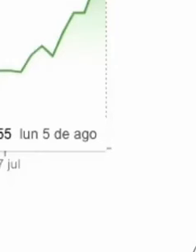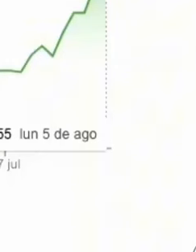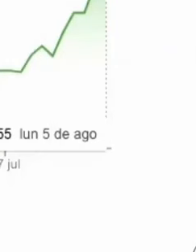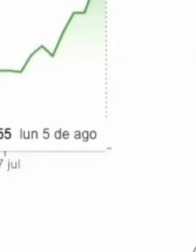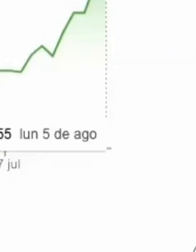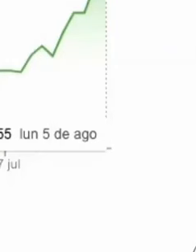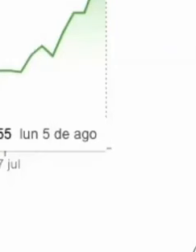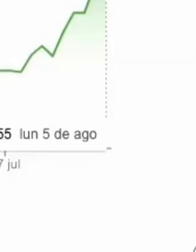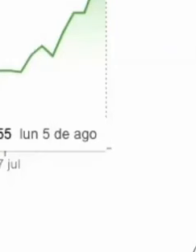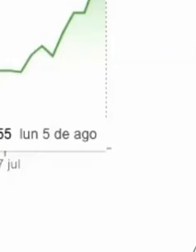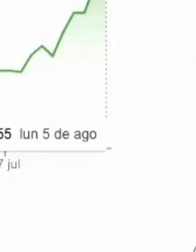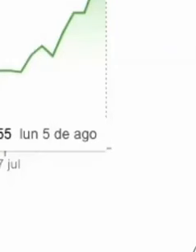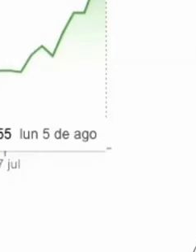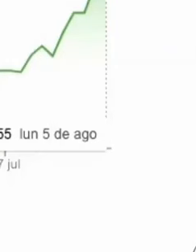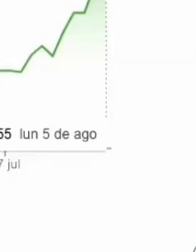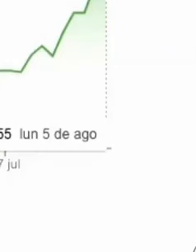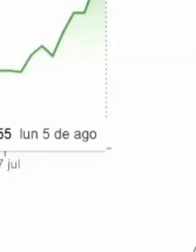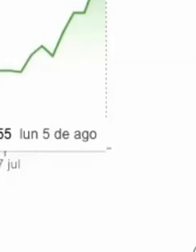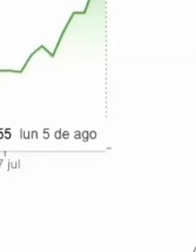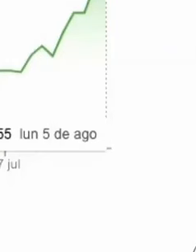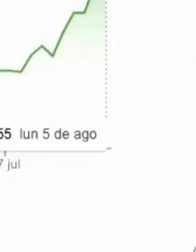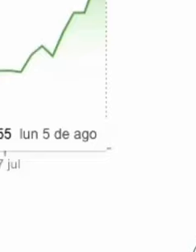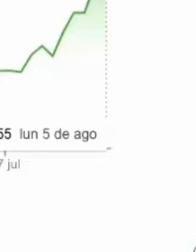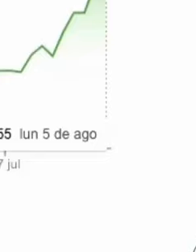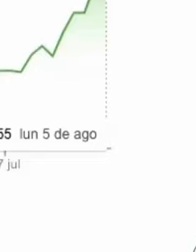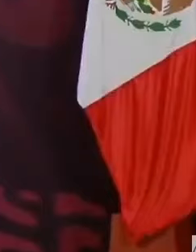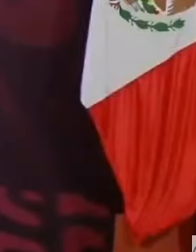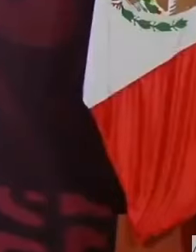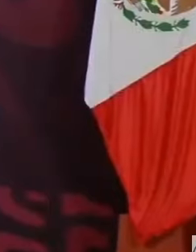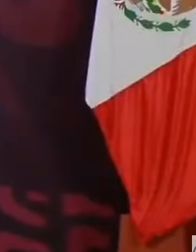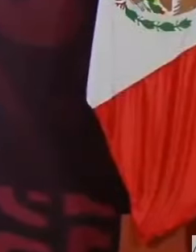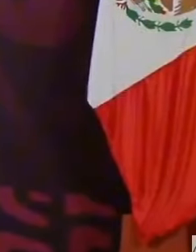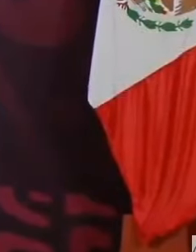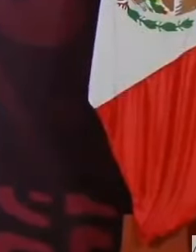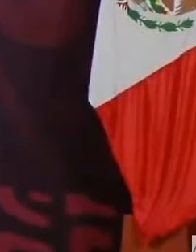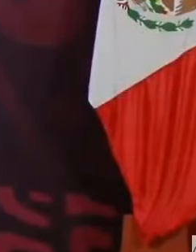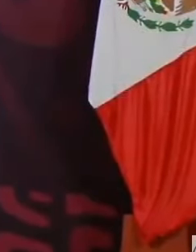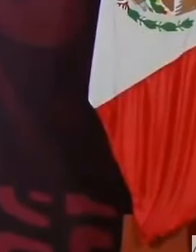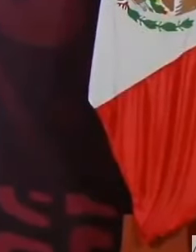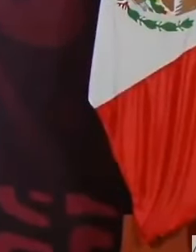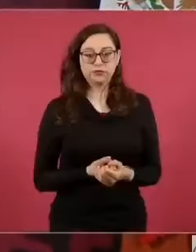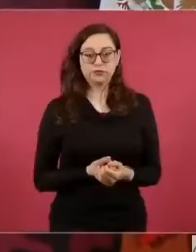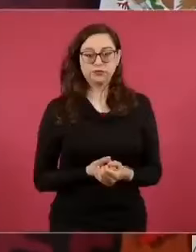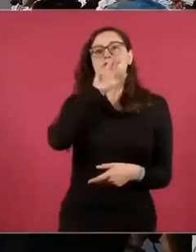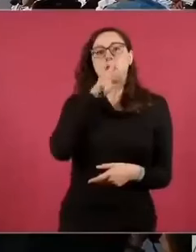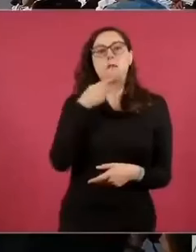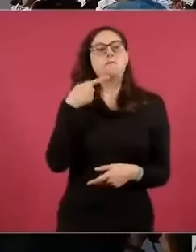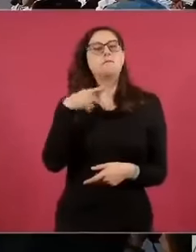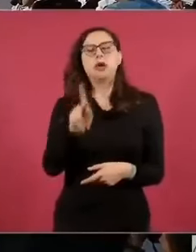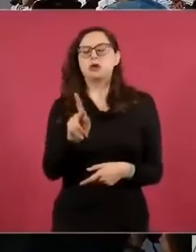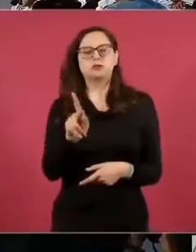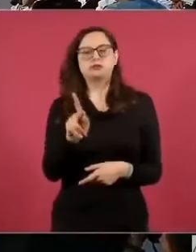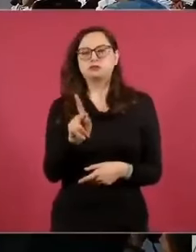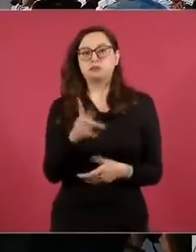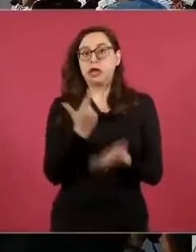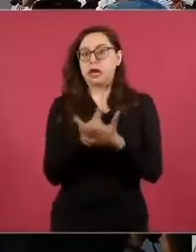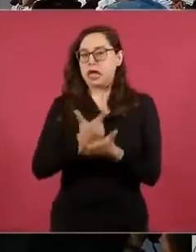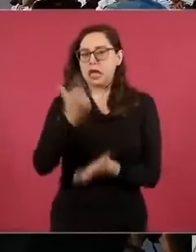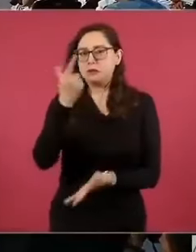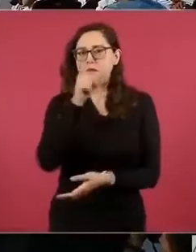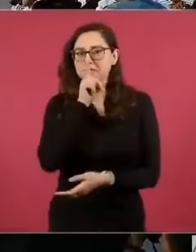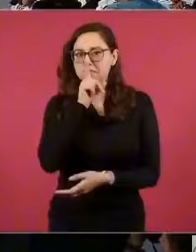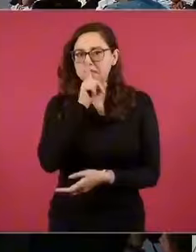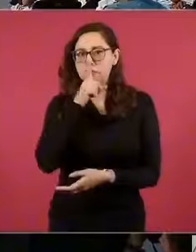tenemos un margen de protección. No nos afecta tanto